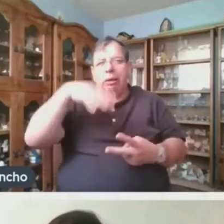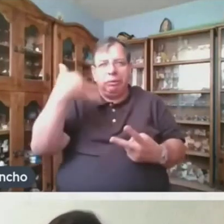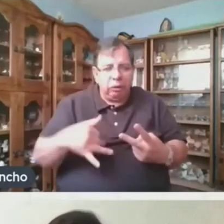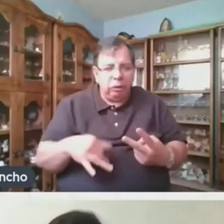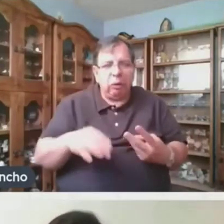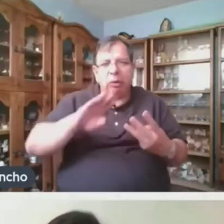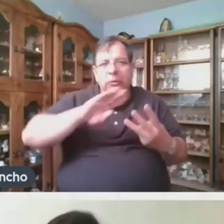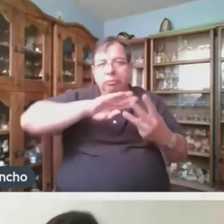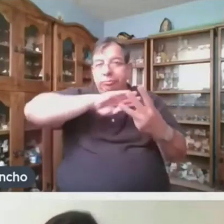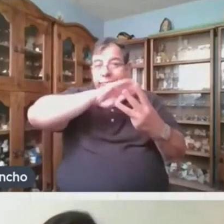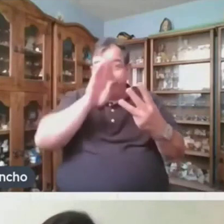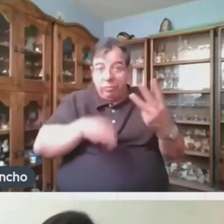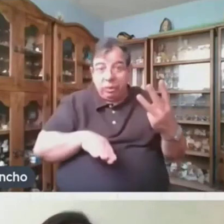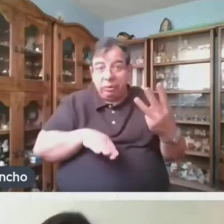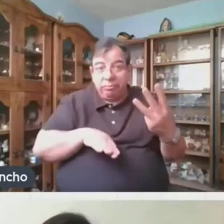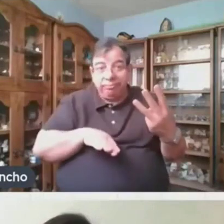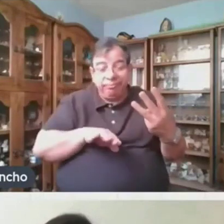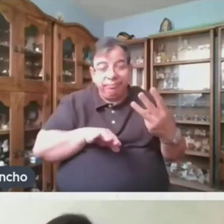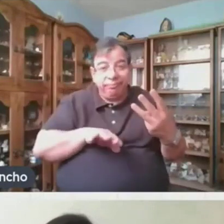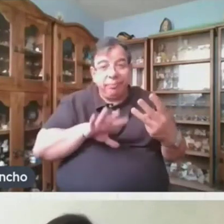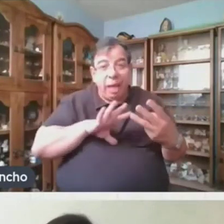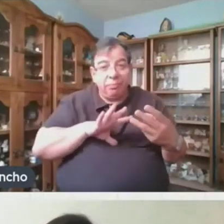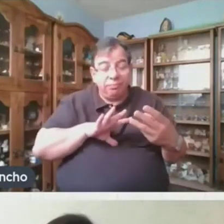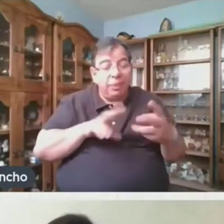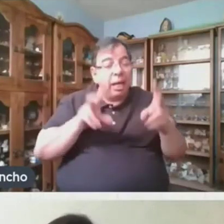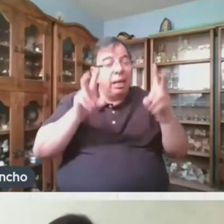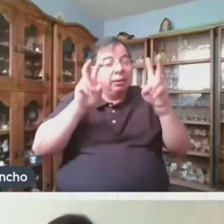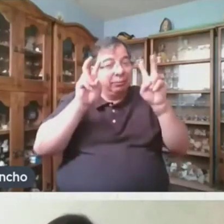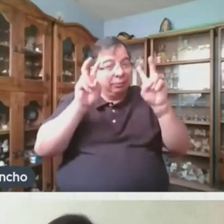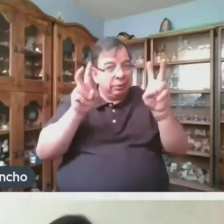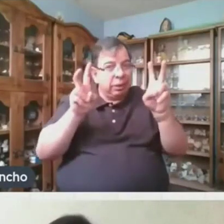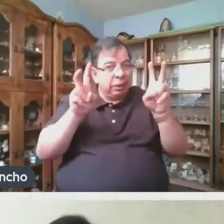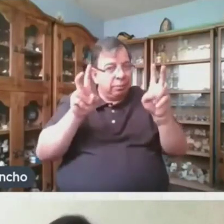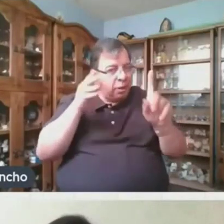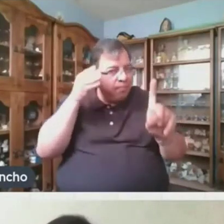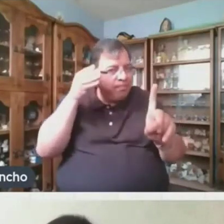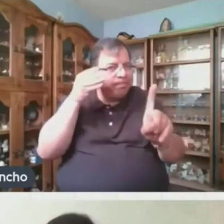La Muerte Son Los Temas Principales